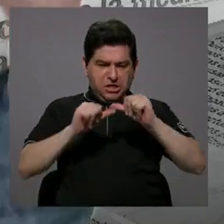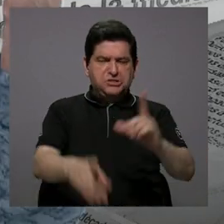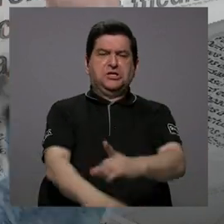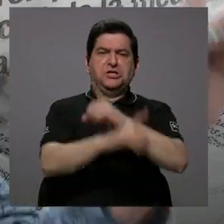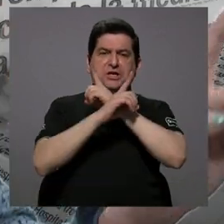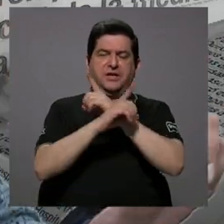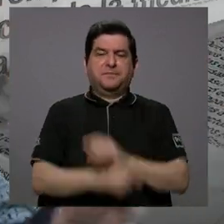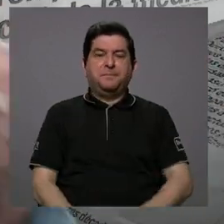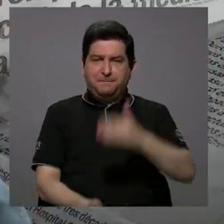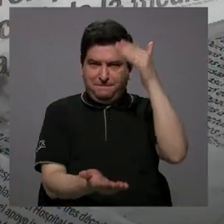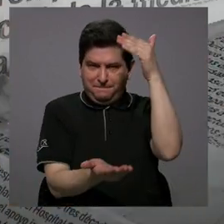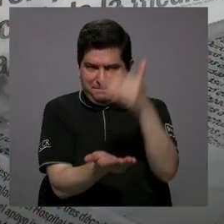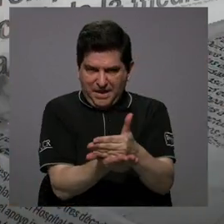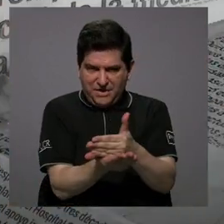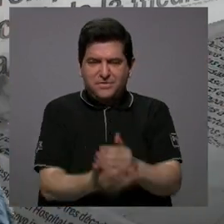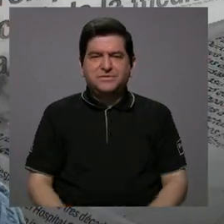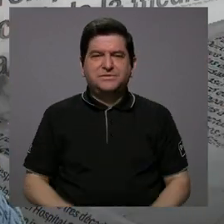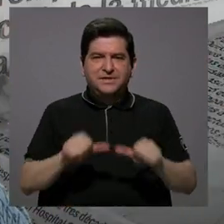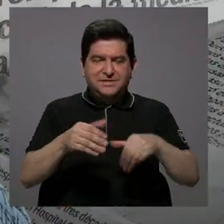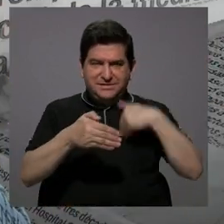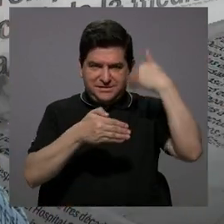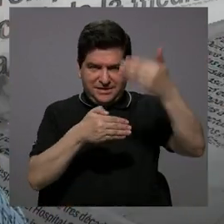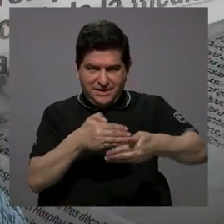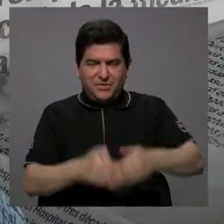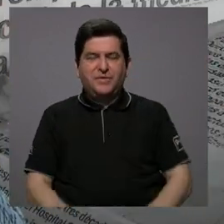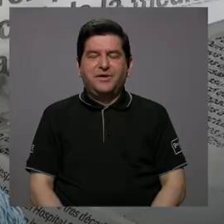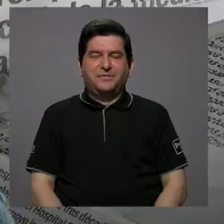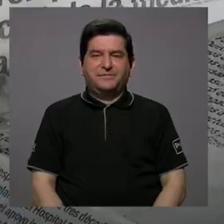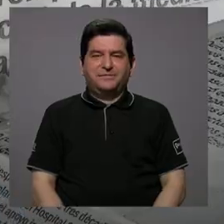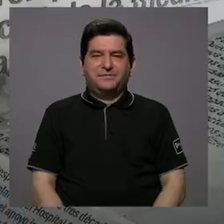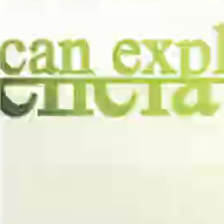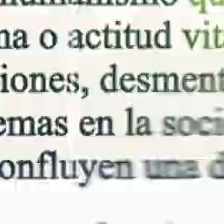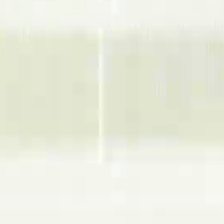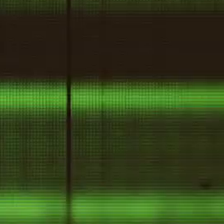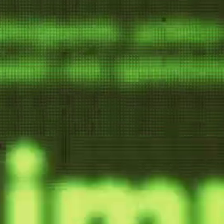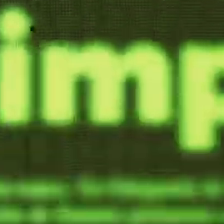defendiendo. Vamos a hacer una pausa y enseguida continuamos con ustedes.